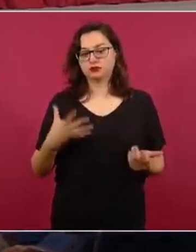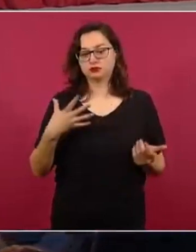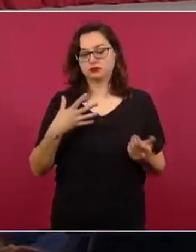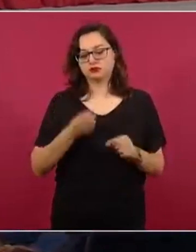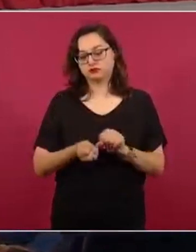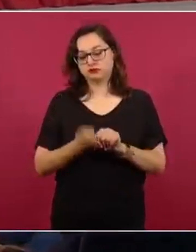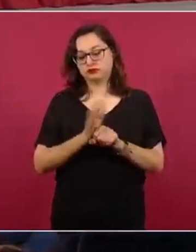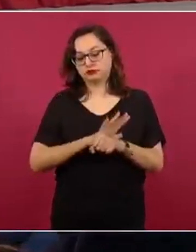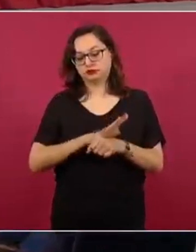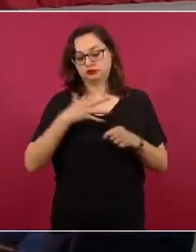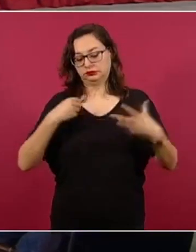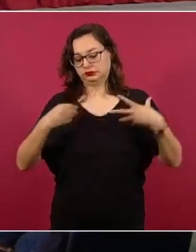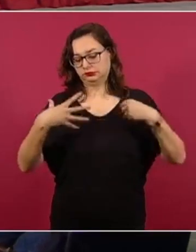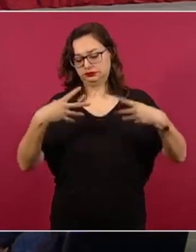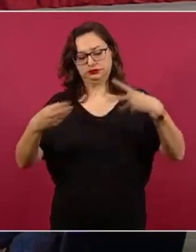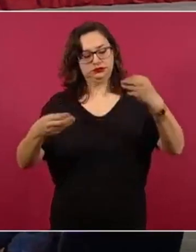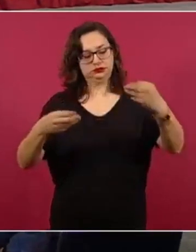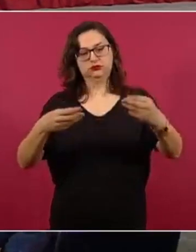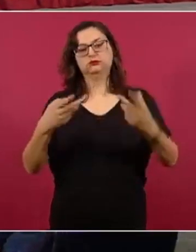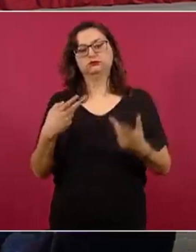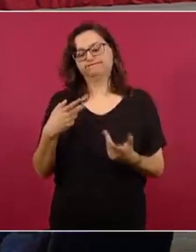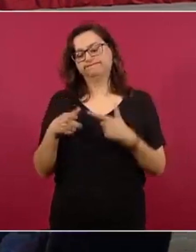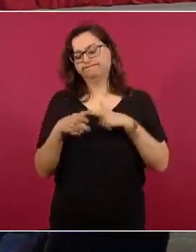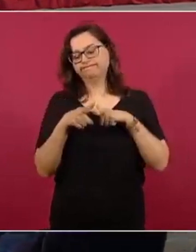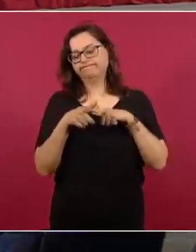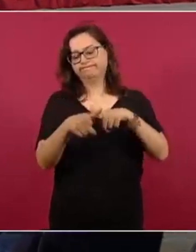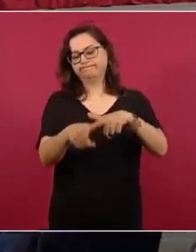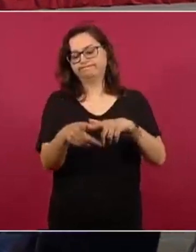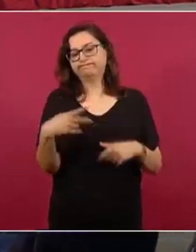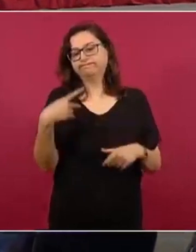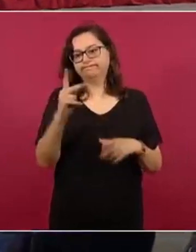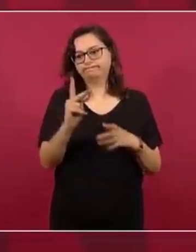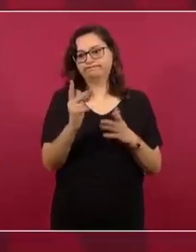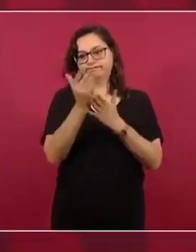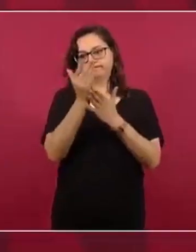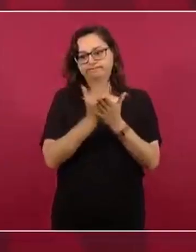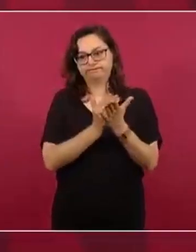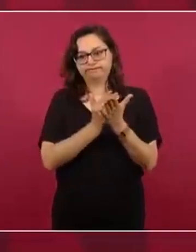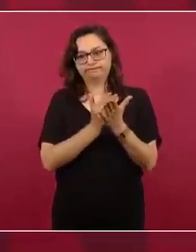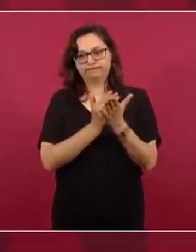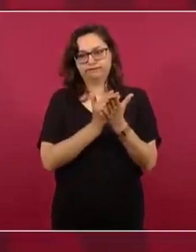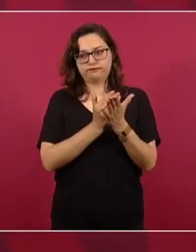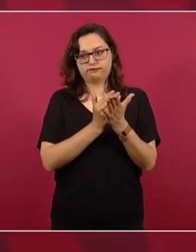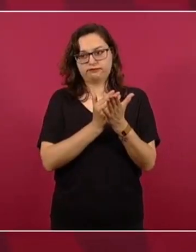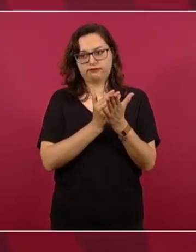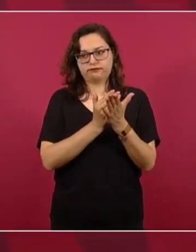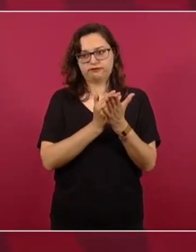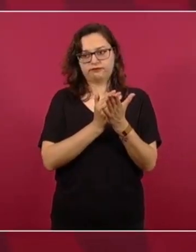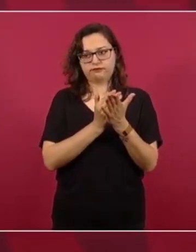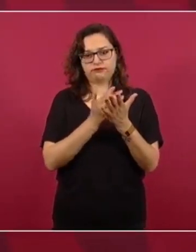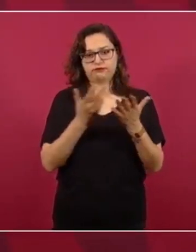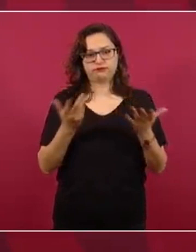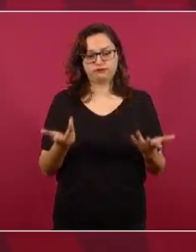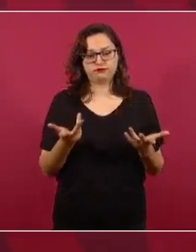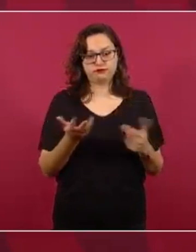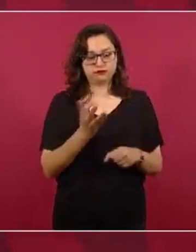Pero a continuación vamos a pasar a un deber